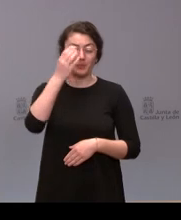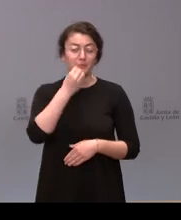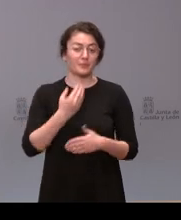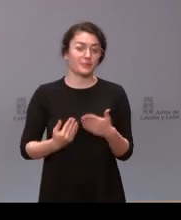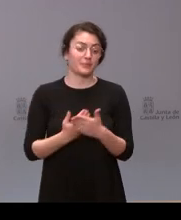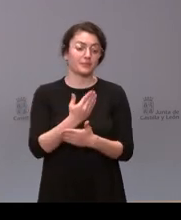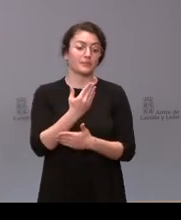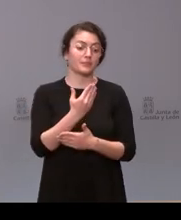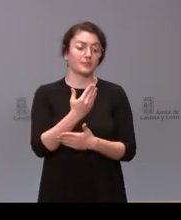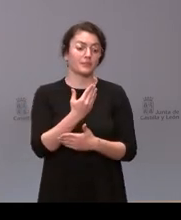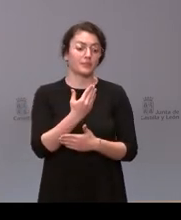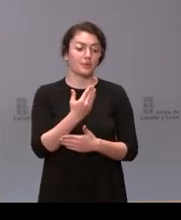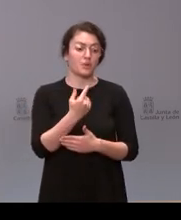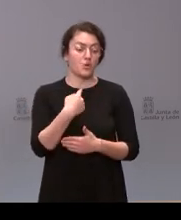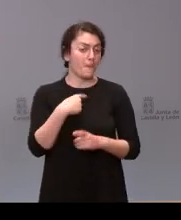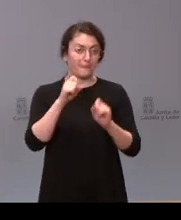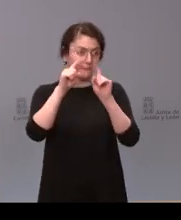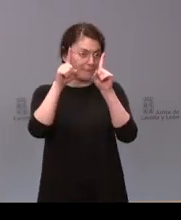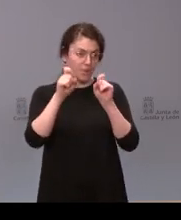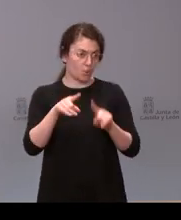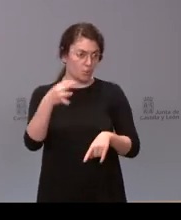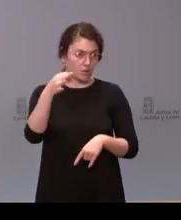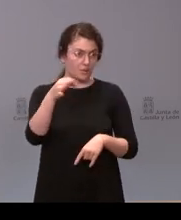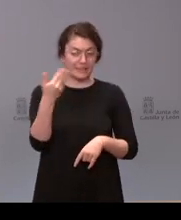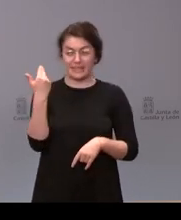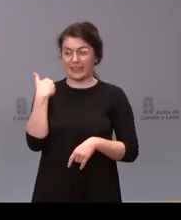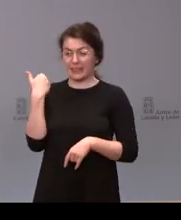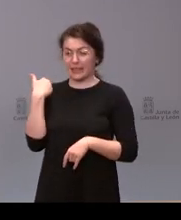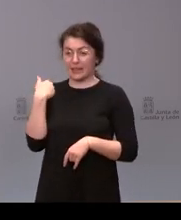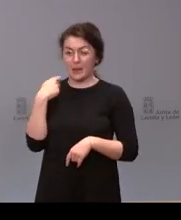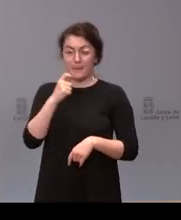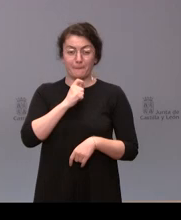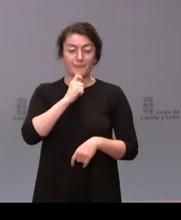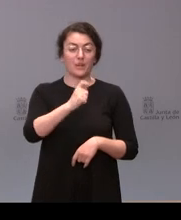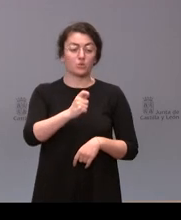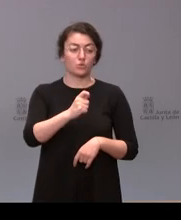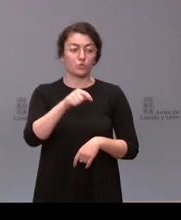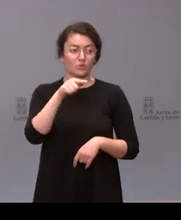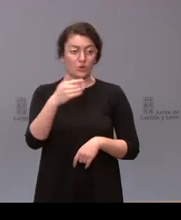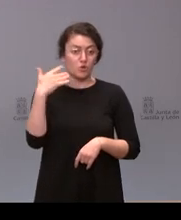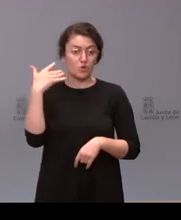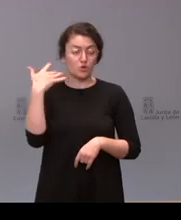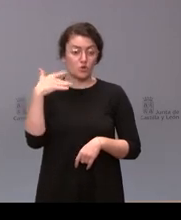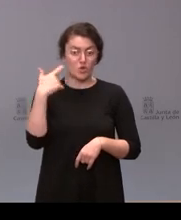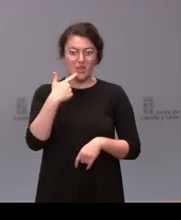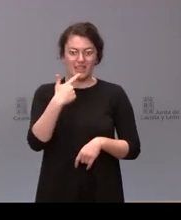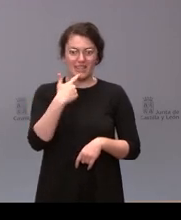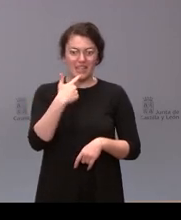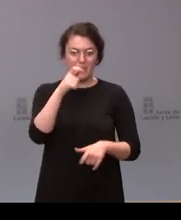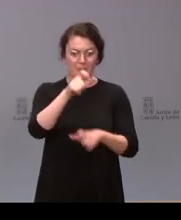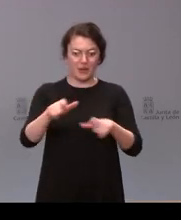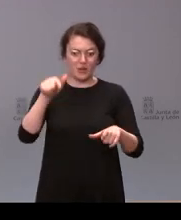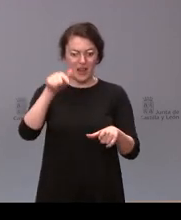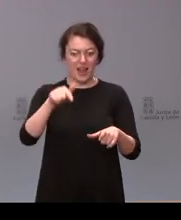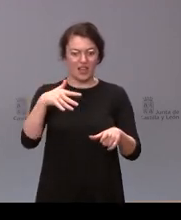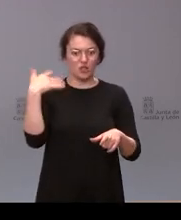Bueno yo hoy solo tengo una pregunta y es que hace pocos días el PSOE de Soria denunció que más de 12.000 sorianos se encuentran en